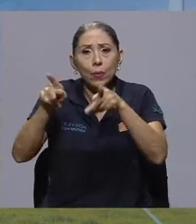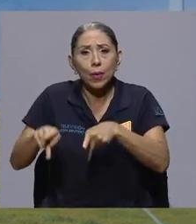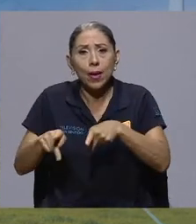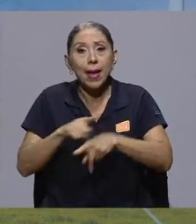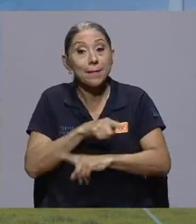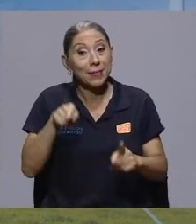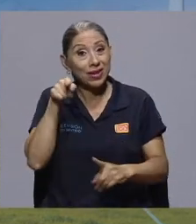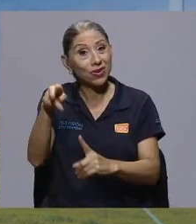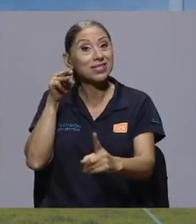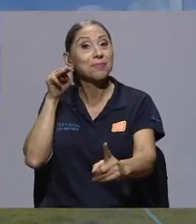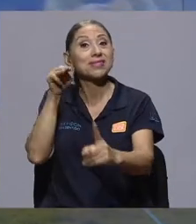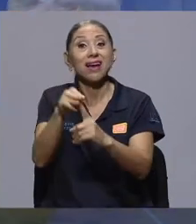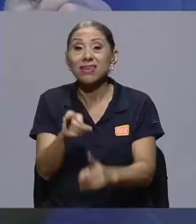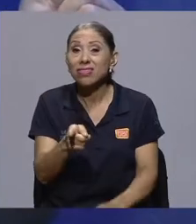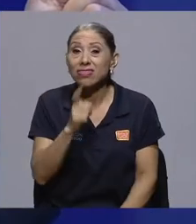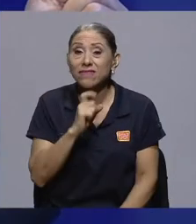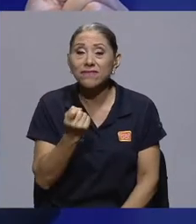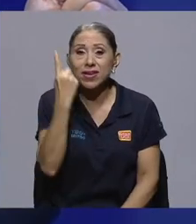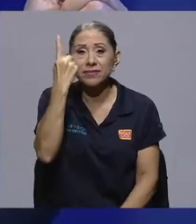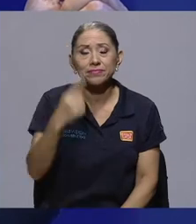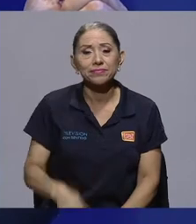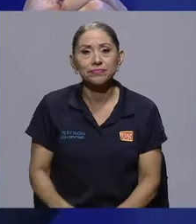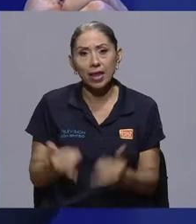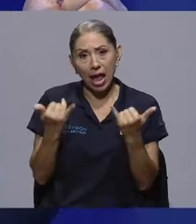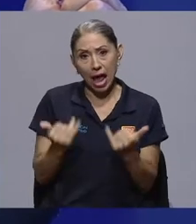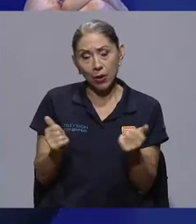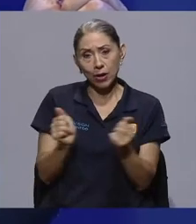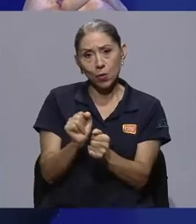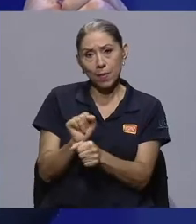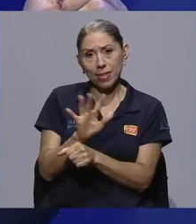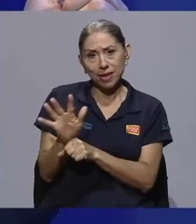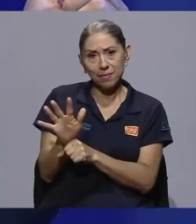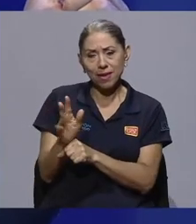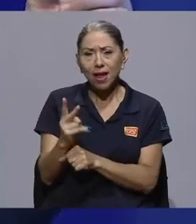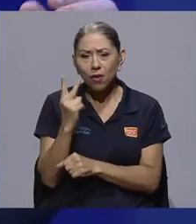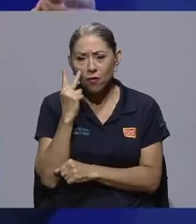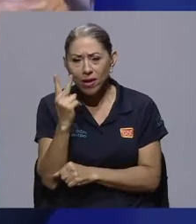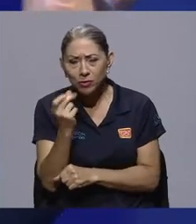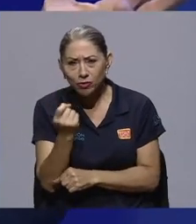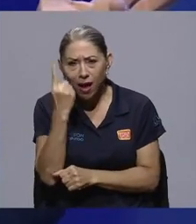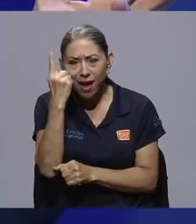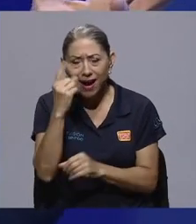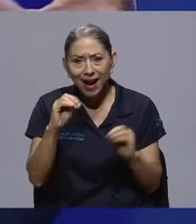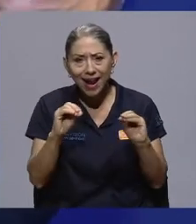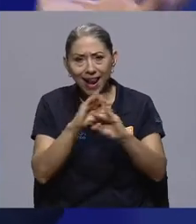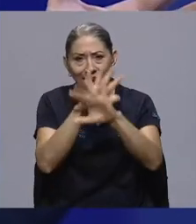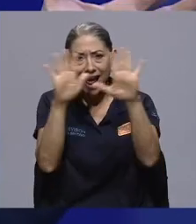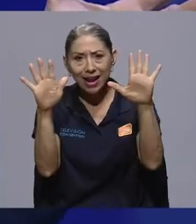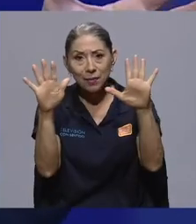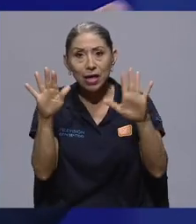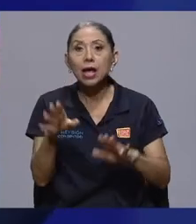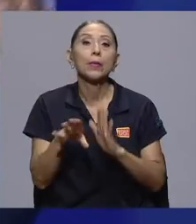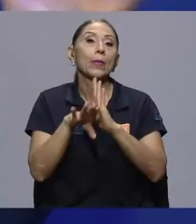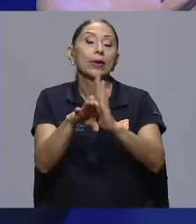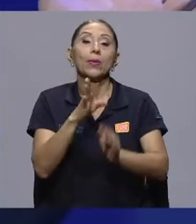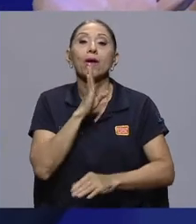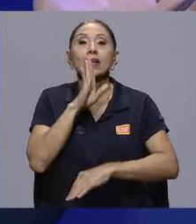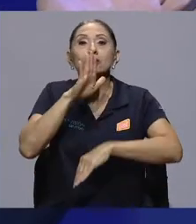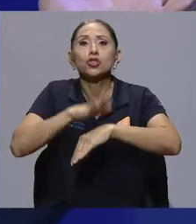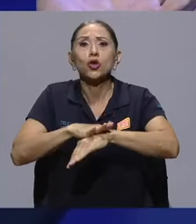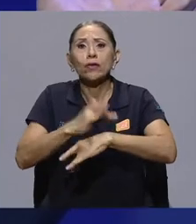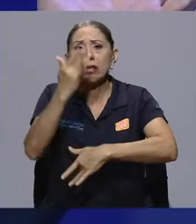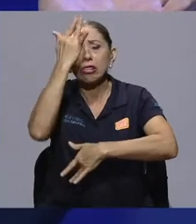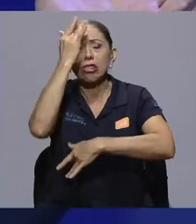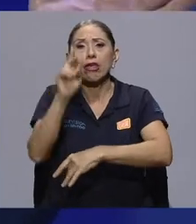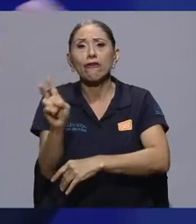que llegue. Ahora con la pandemia lo vemos más claramente. Es decir, si nos hablan de un virus letal que anda